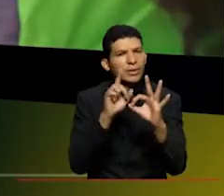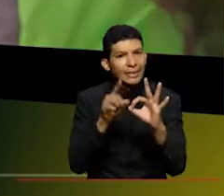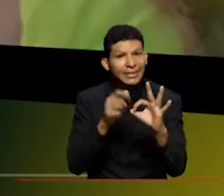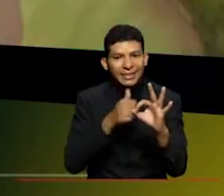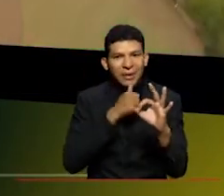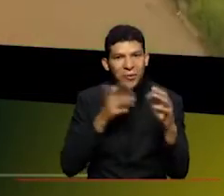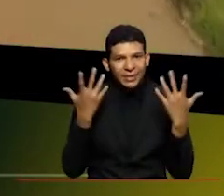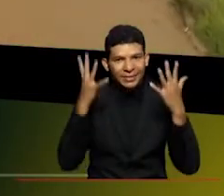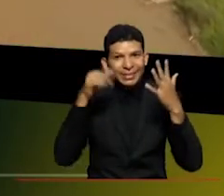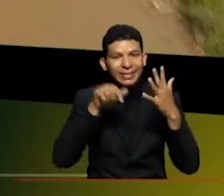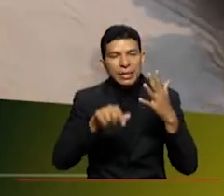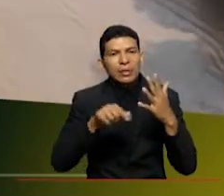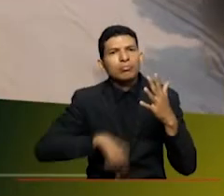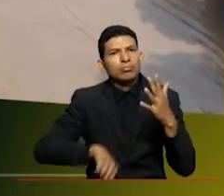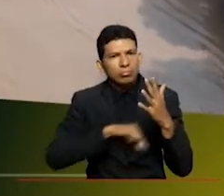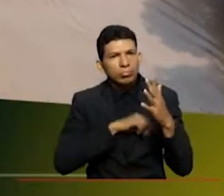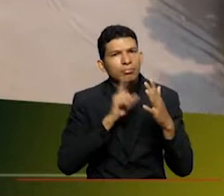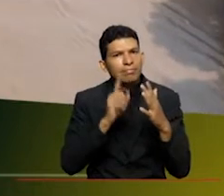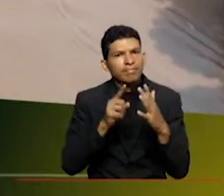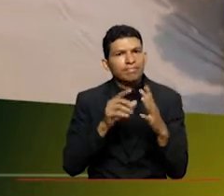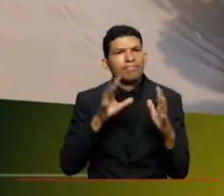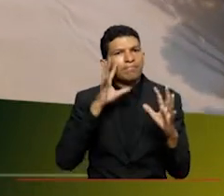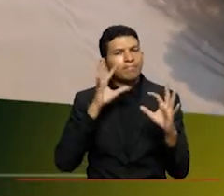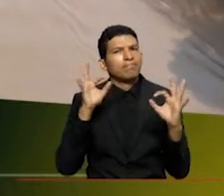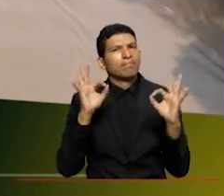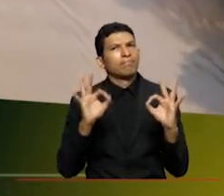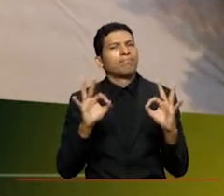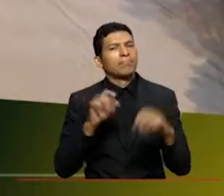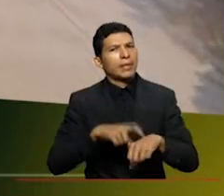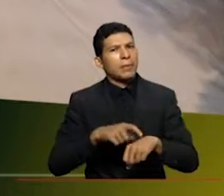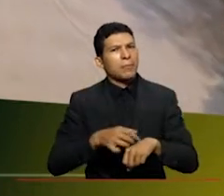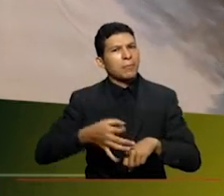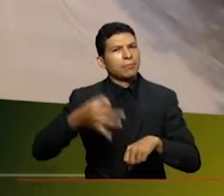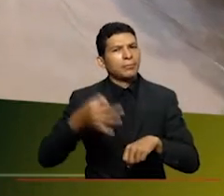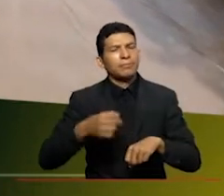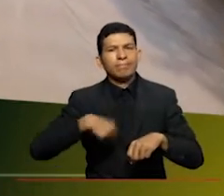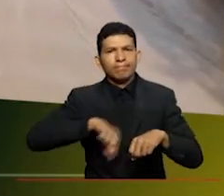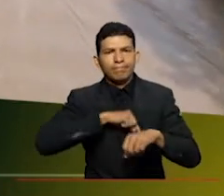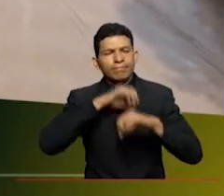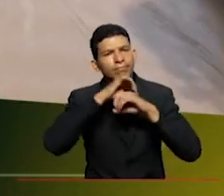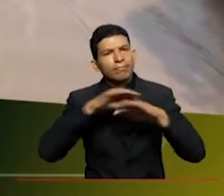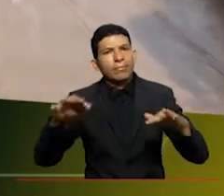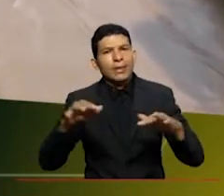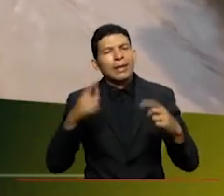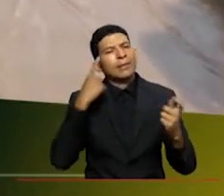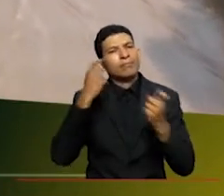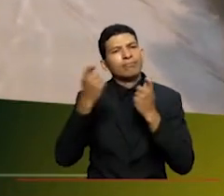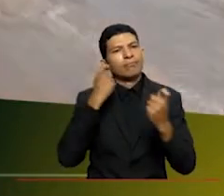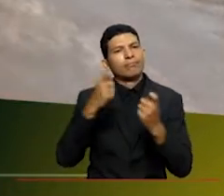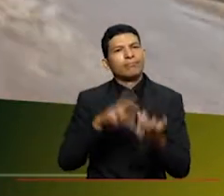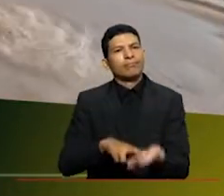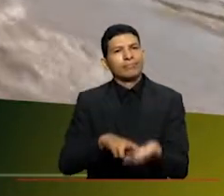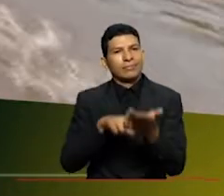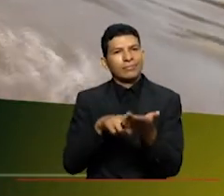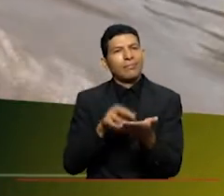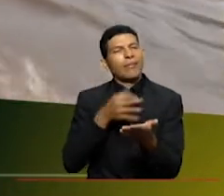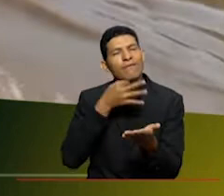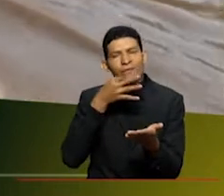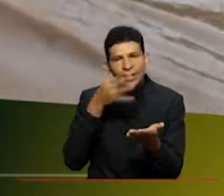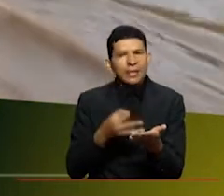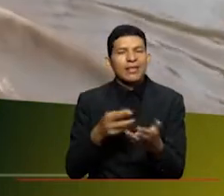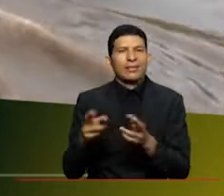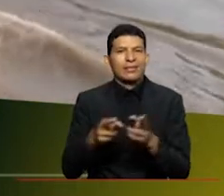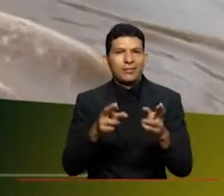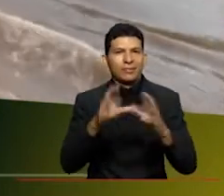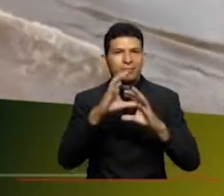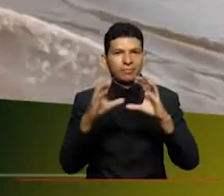temática porque nos parece un momento muy oportuno para que sea plataforma lanzamiento de una estrategia de recuperación real del río